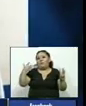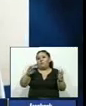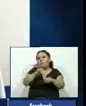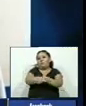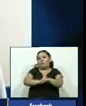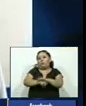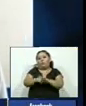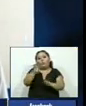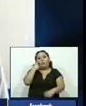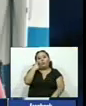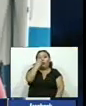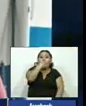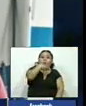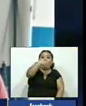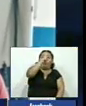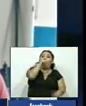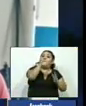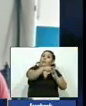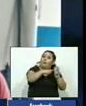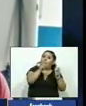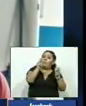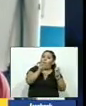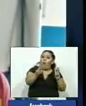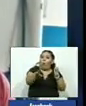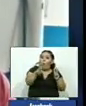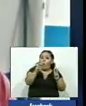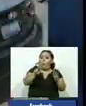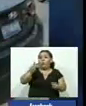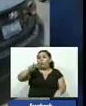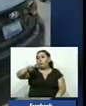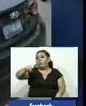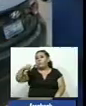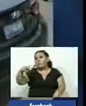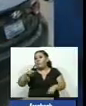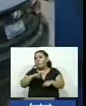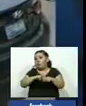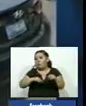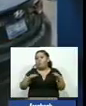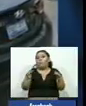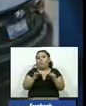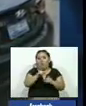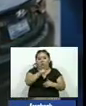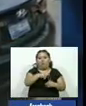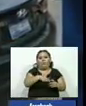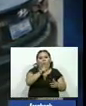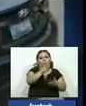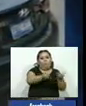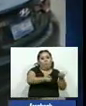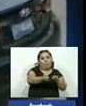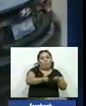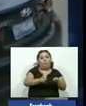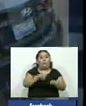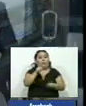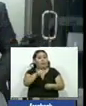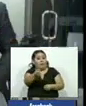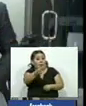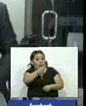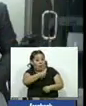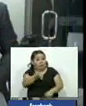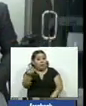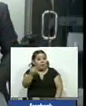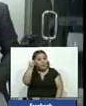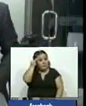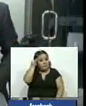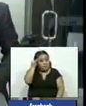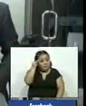detenidos en Aguachapán acusados de participar en el robo de dos mil dólares también se les incautó un vehículo estos son los hechos que usted